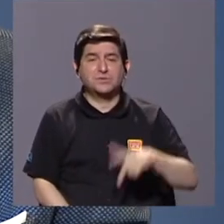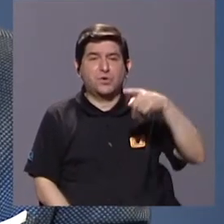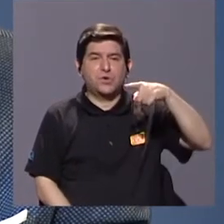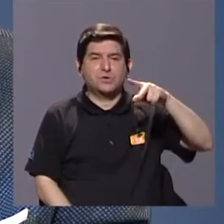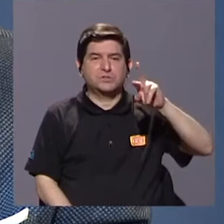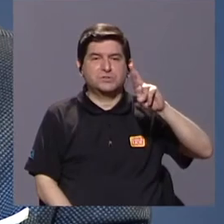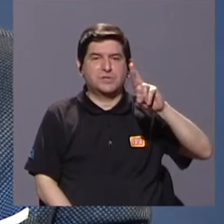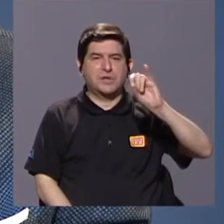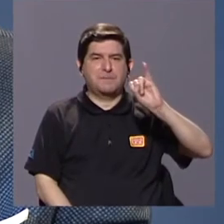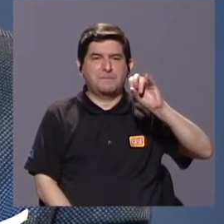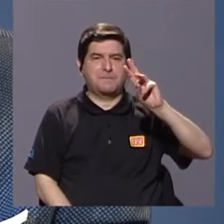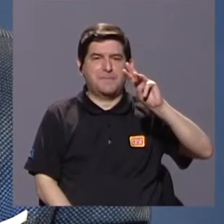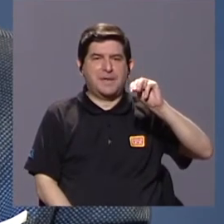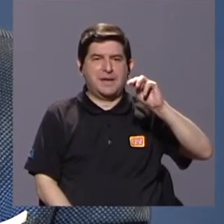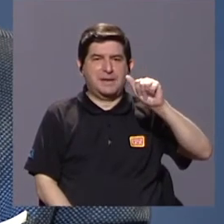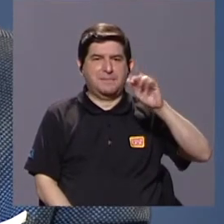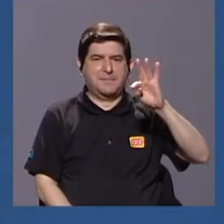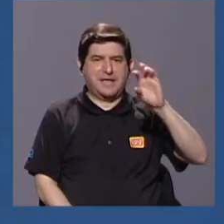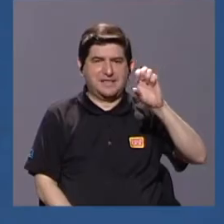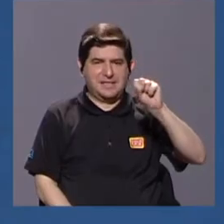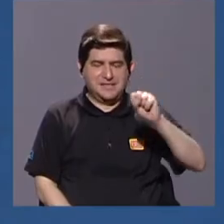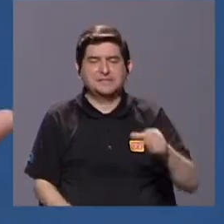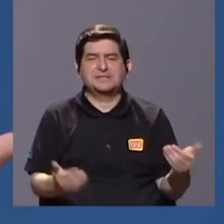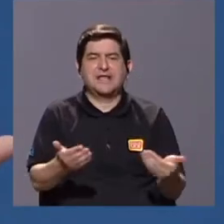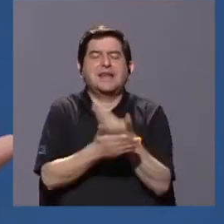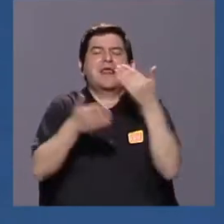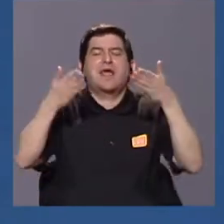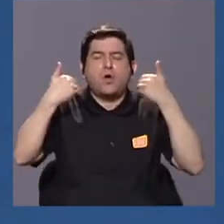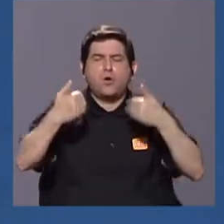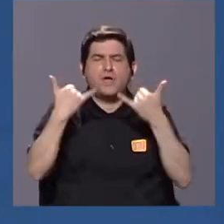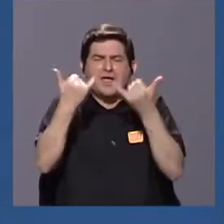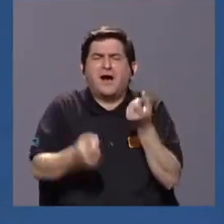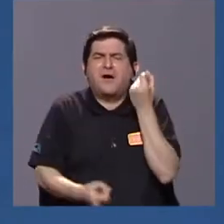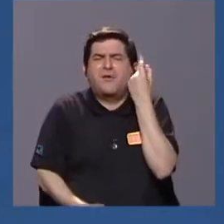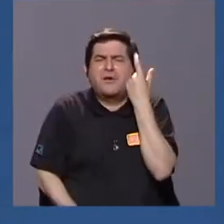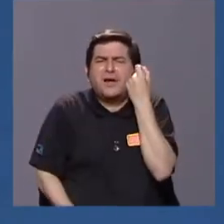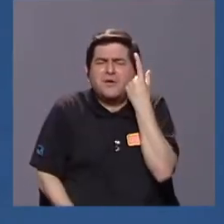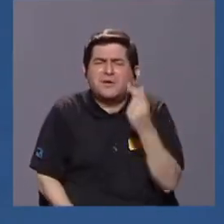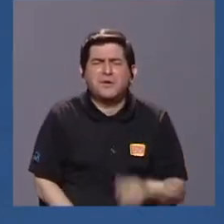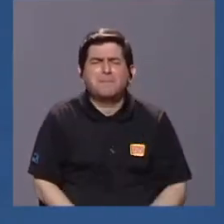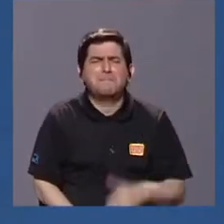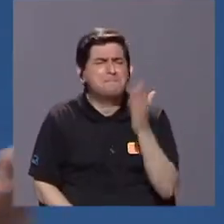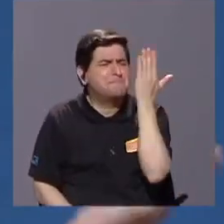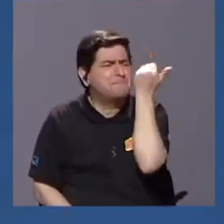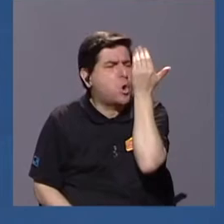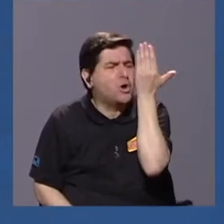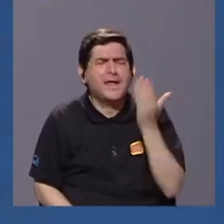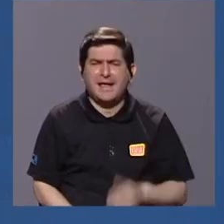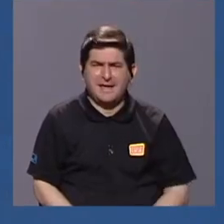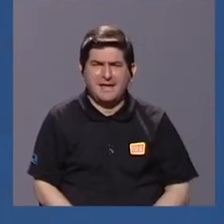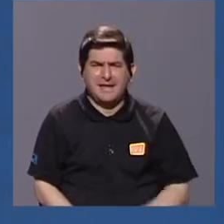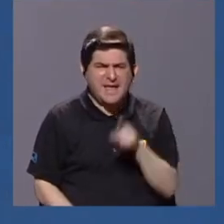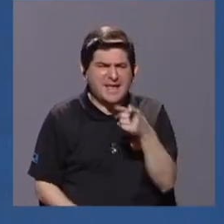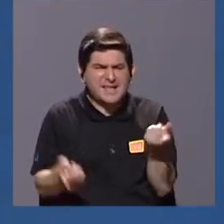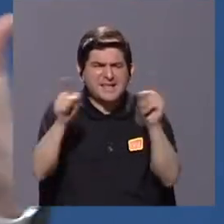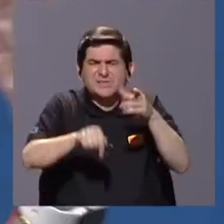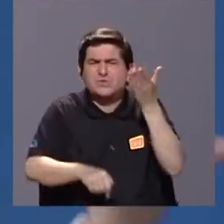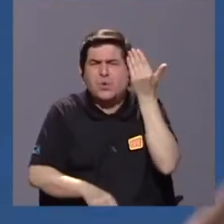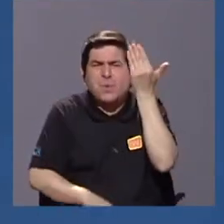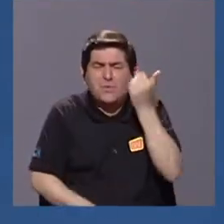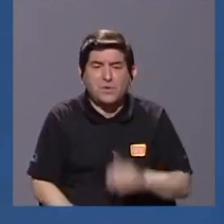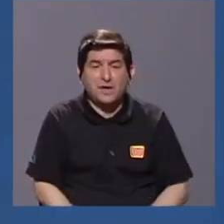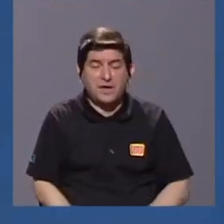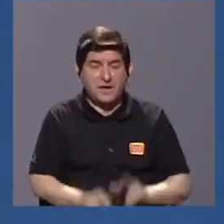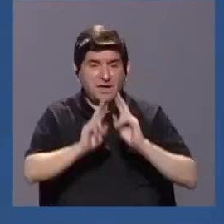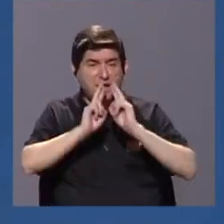reconocer y ahora, ¿qué estamos tratando de hacer? Entender por qué, qué es lo que pasa, por qué es que esto está sucediendo y qué es lo que nos